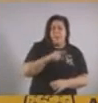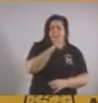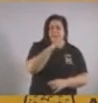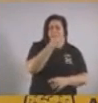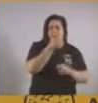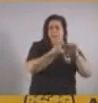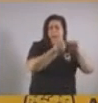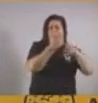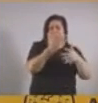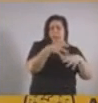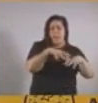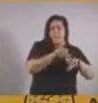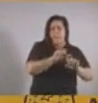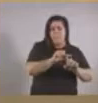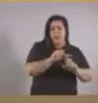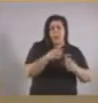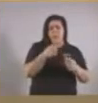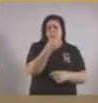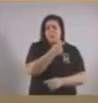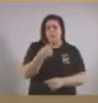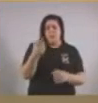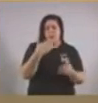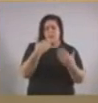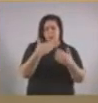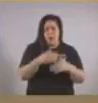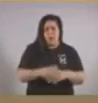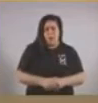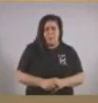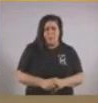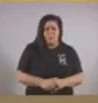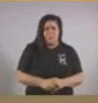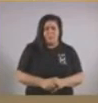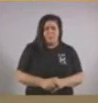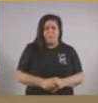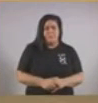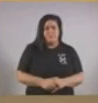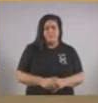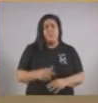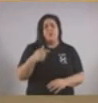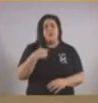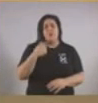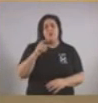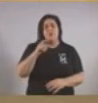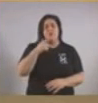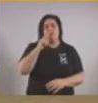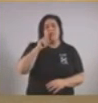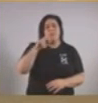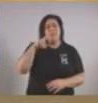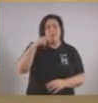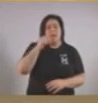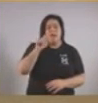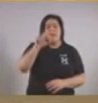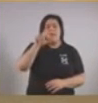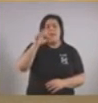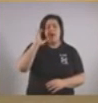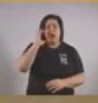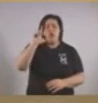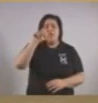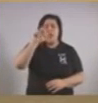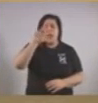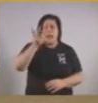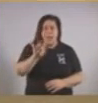la semana hubo diálogo con el Gobierno Nacional. Hola, buenas tardes. Silvina Brandimarte de Radio La Red. Rodríguez Larreta, quería